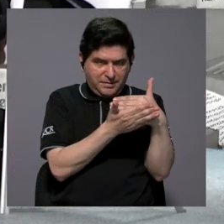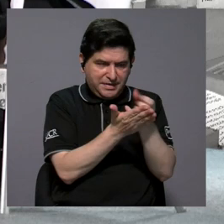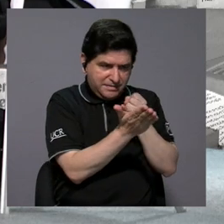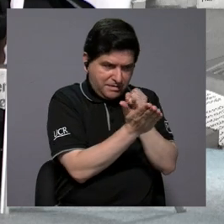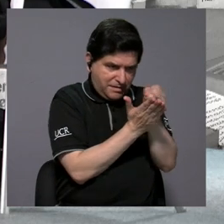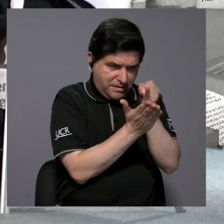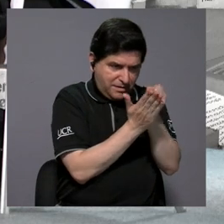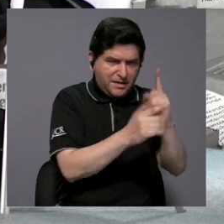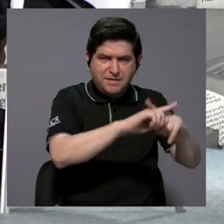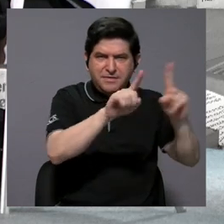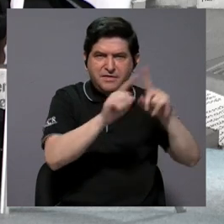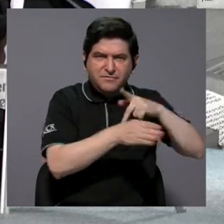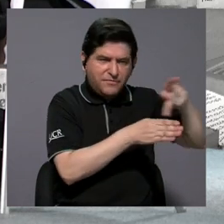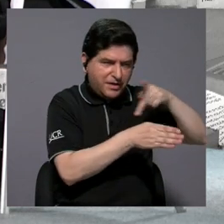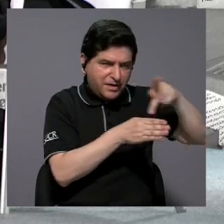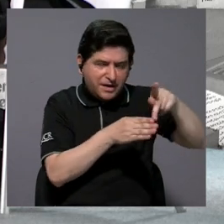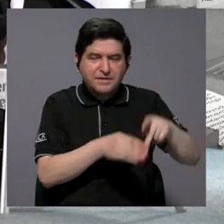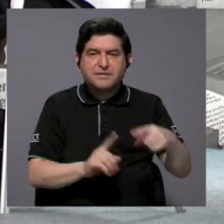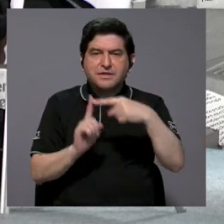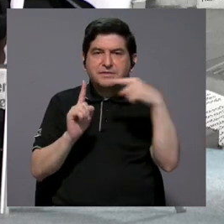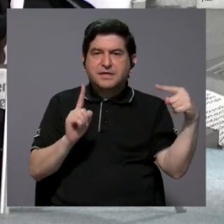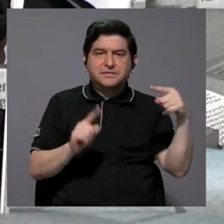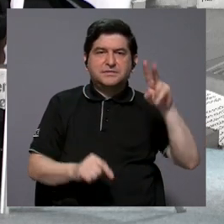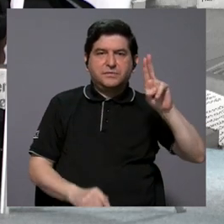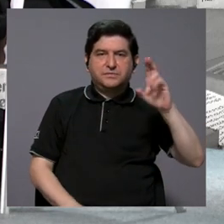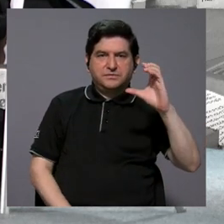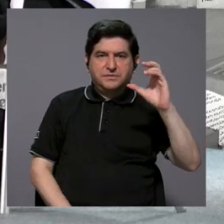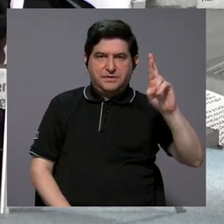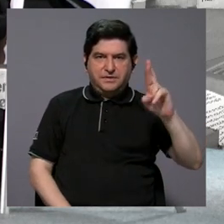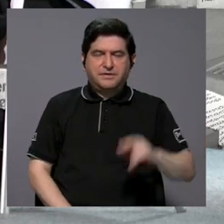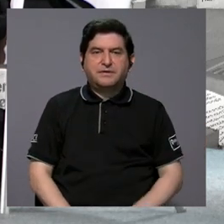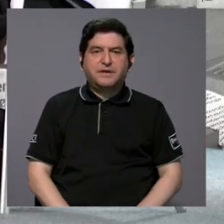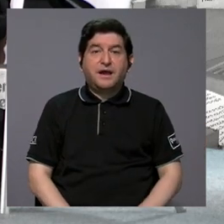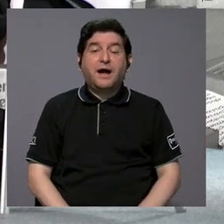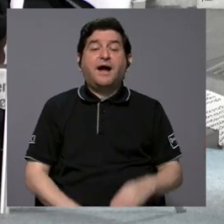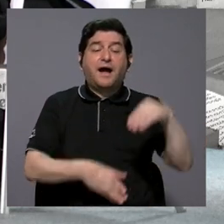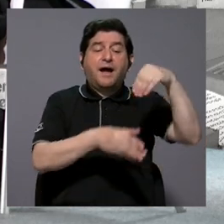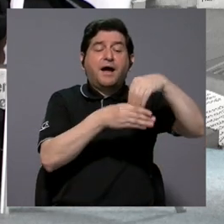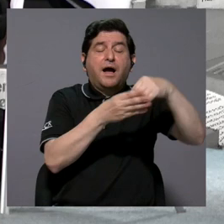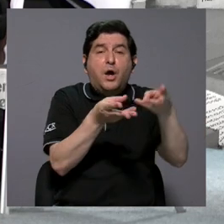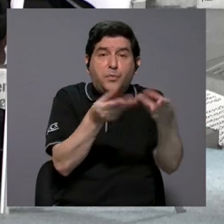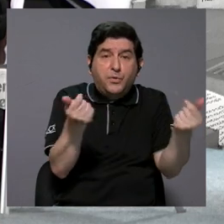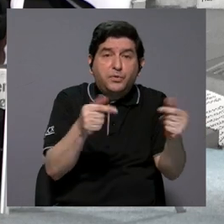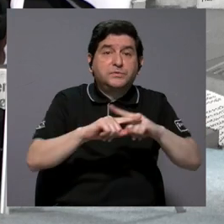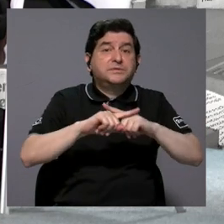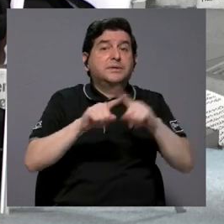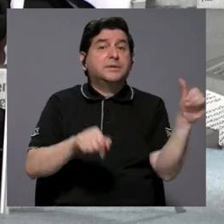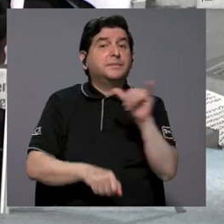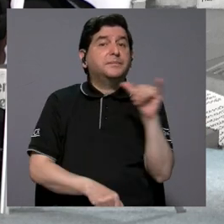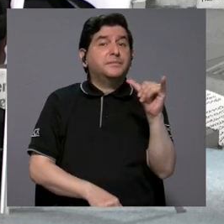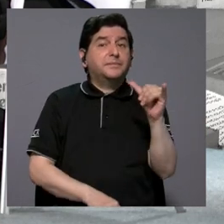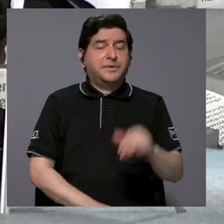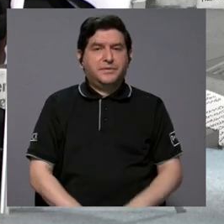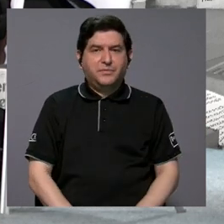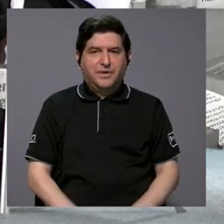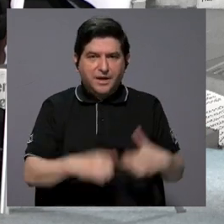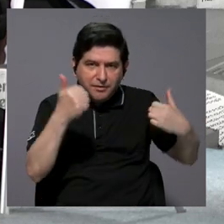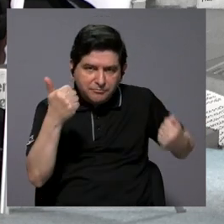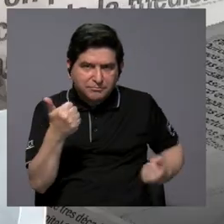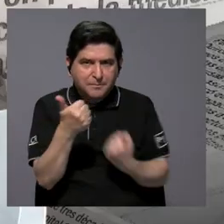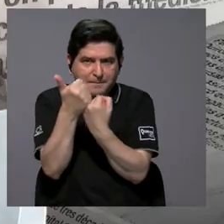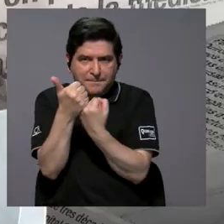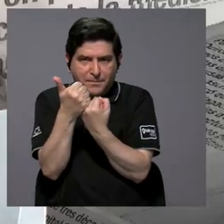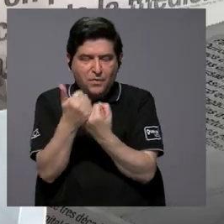investigación multidisciplinaria desde la Universidad de Costa Rica genere contenidos, pero que también el apoyo